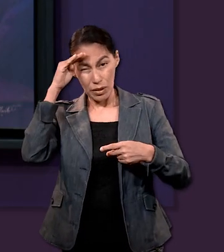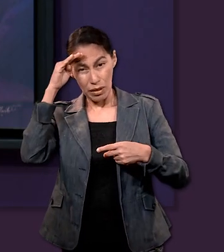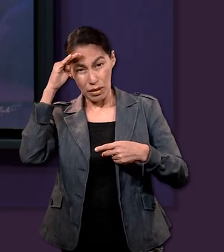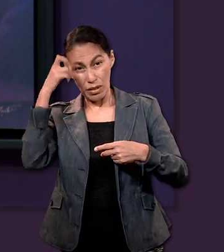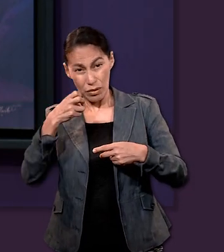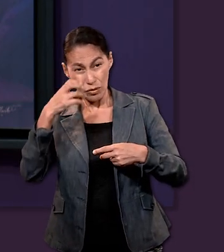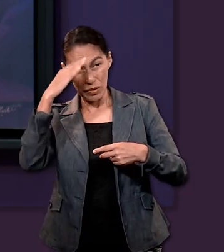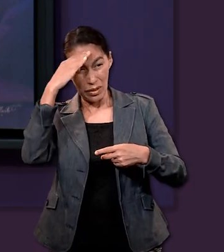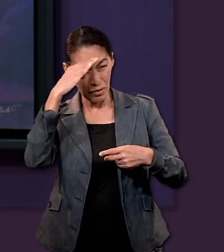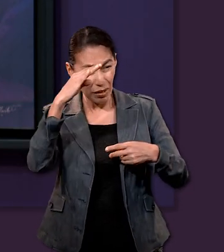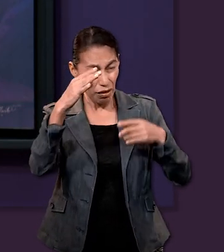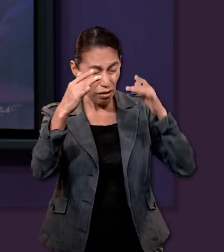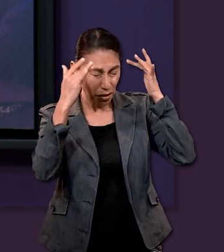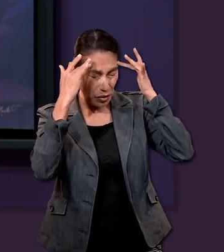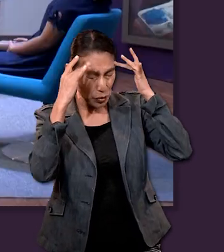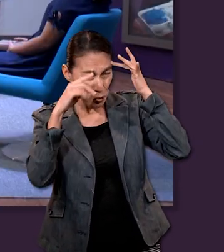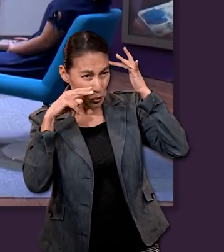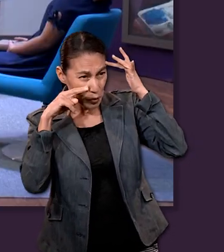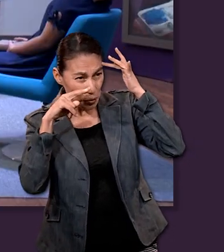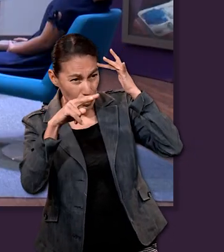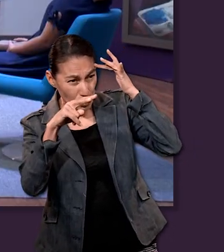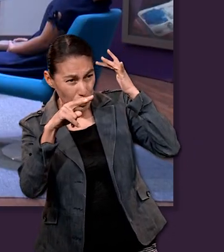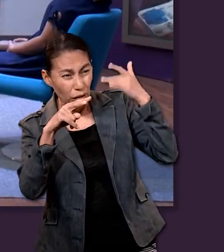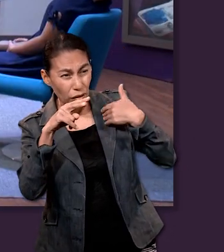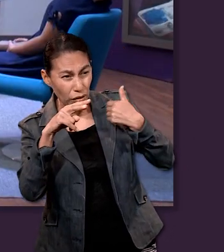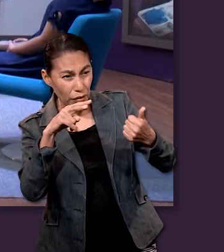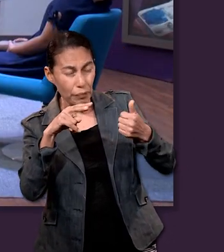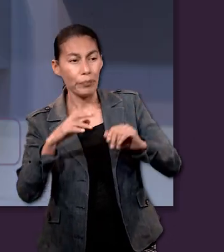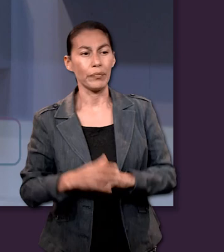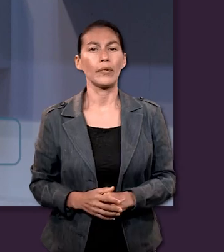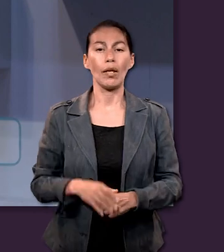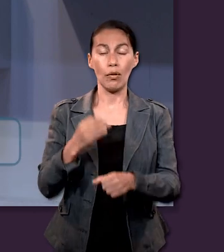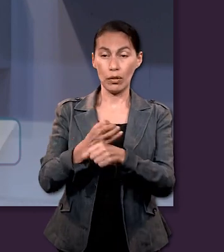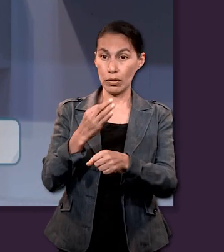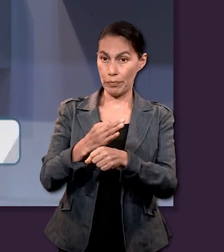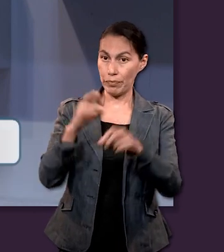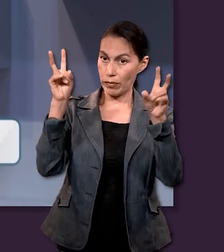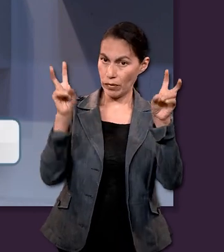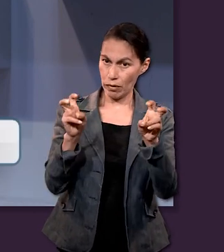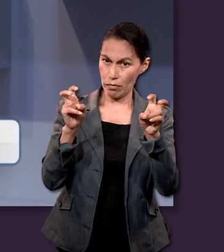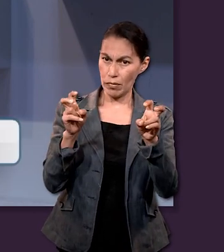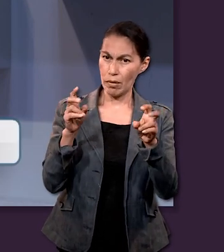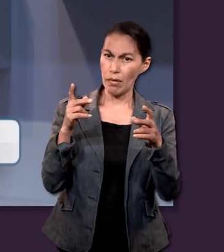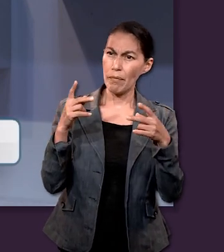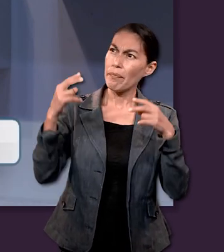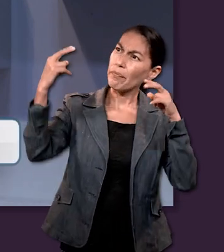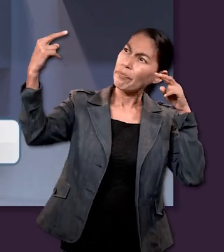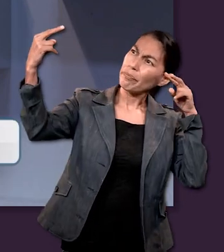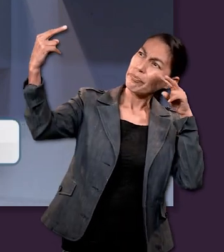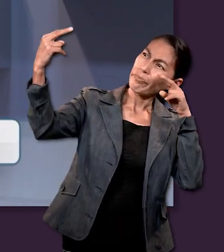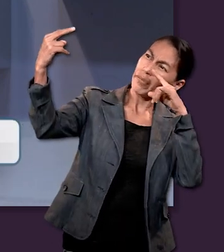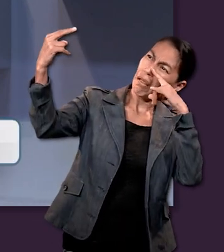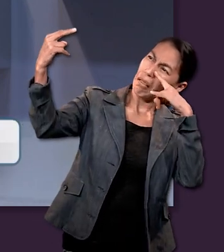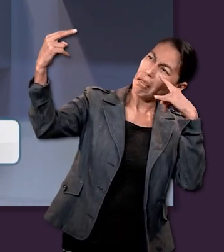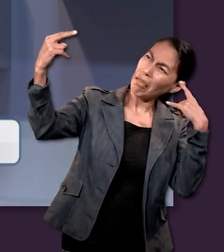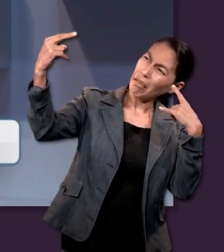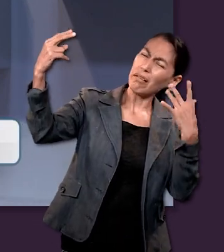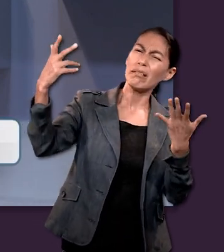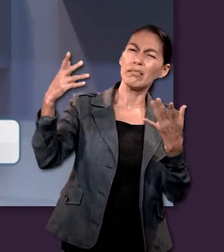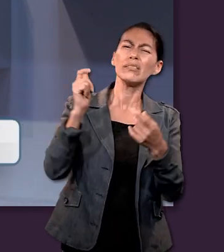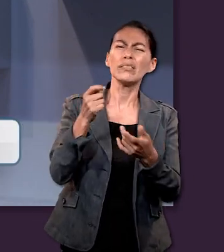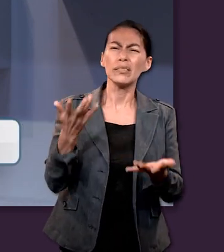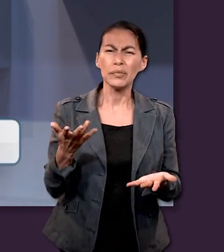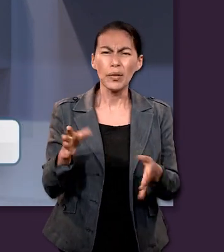Bueno, la lección de esta semana se titula Viendo al Invisible. Y hablo un poquito sobre la fe, sobre qué debemos